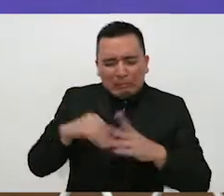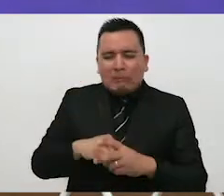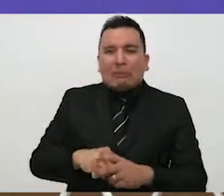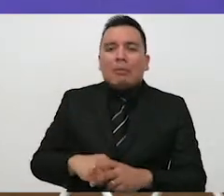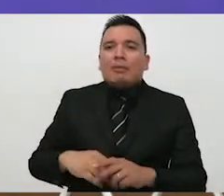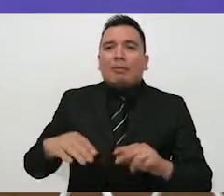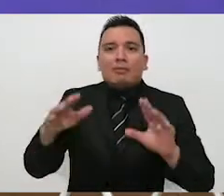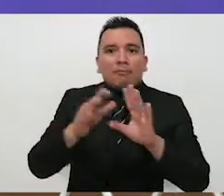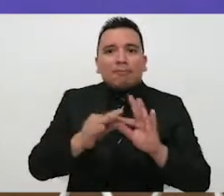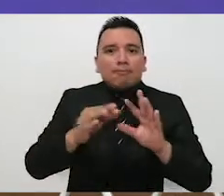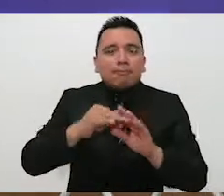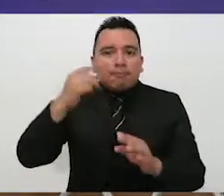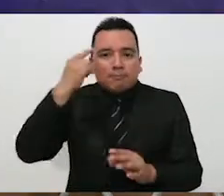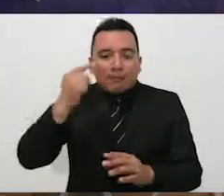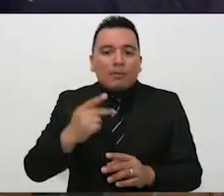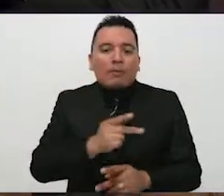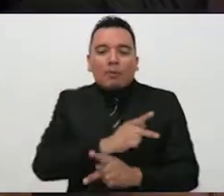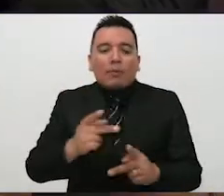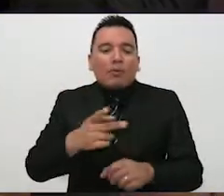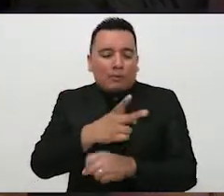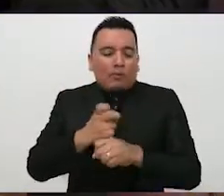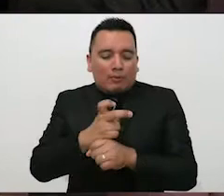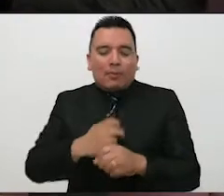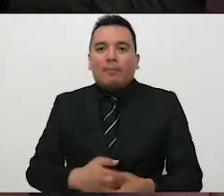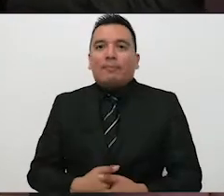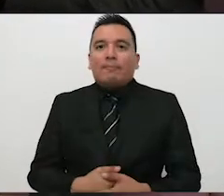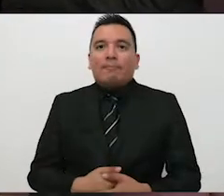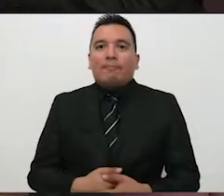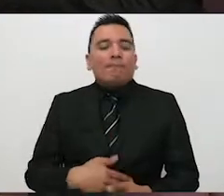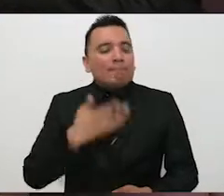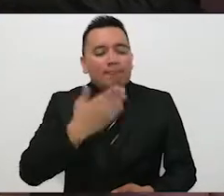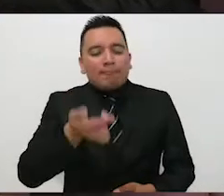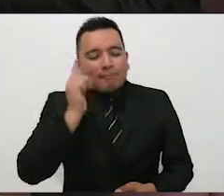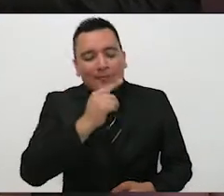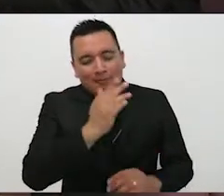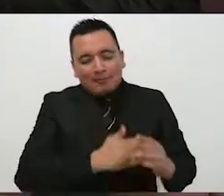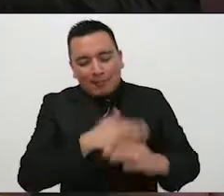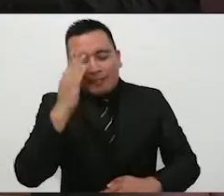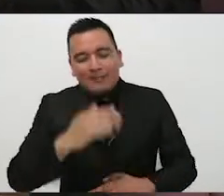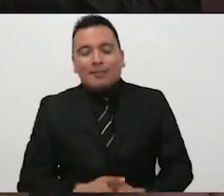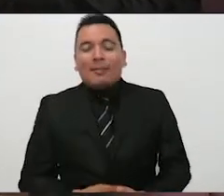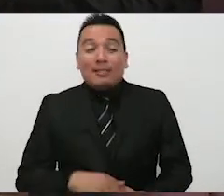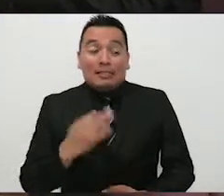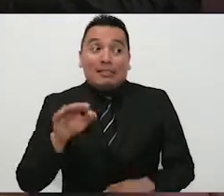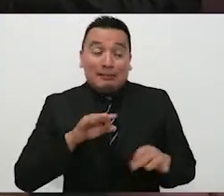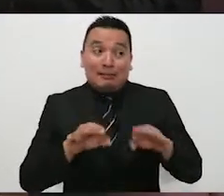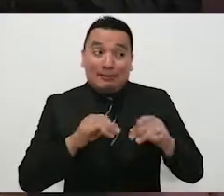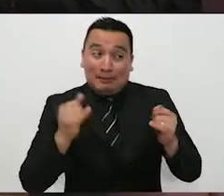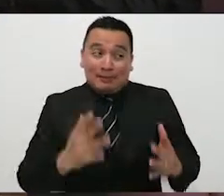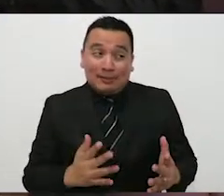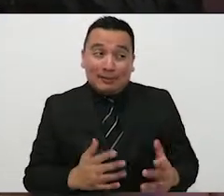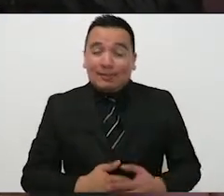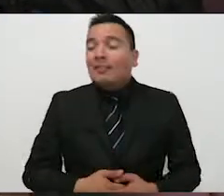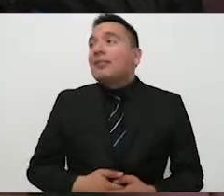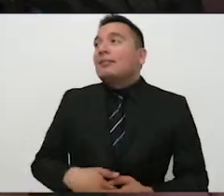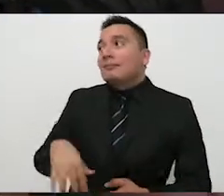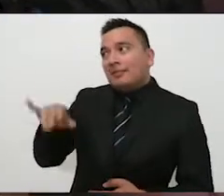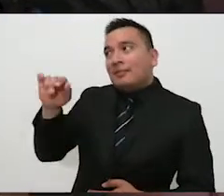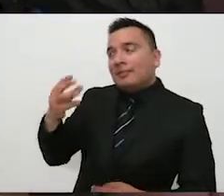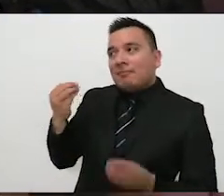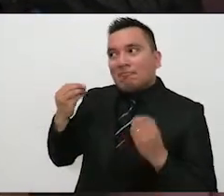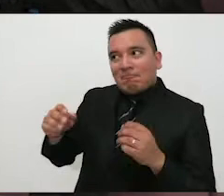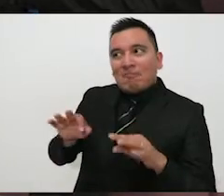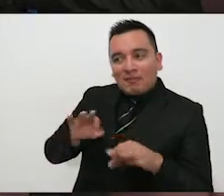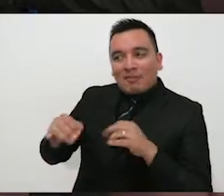poder invitarlos a participar. Pues mucho éxito, suena interesante y mucho trabajo. Sí. Suena bastante trabajo. Implica mucho trabajo, así es.